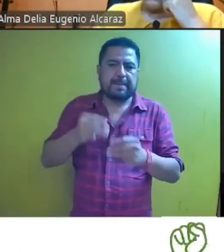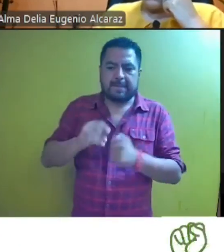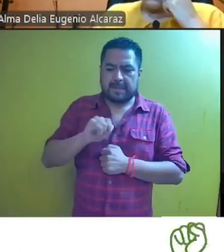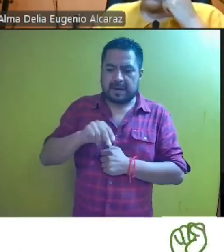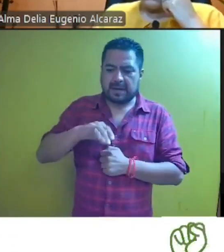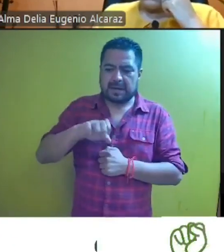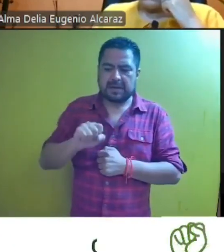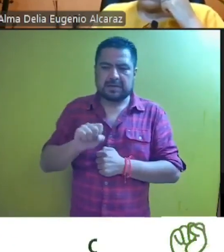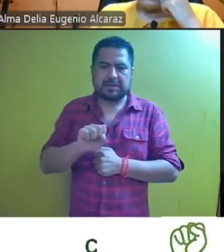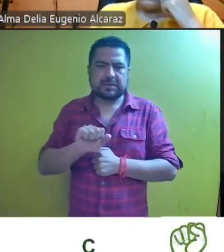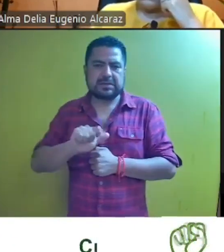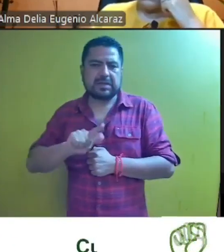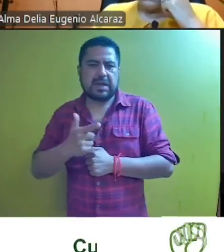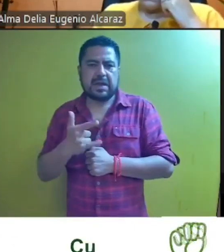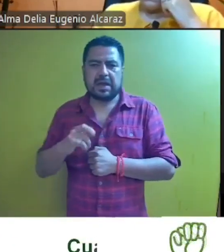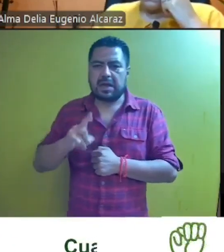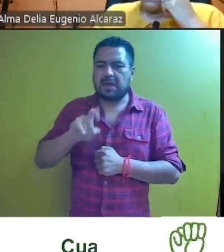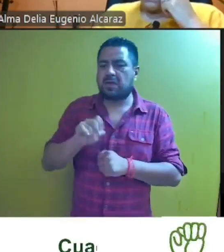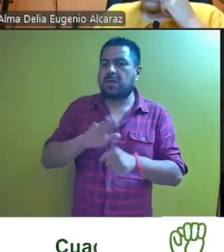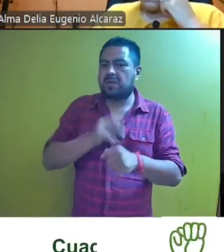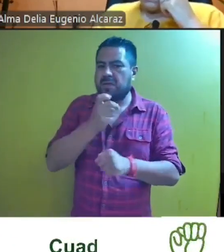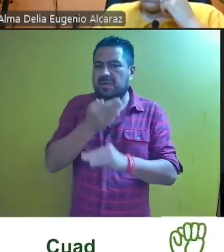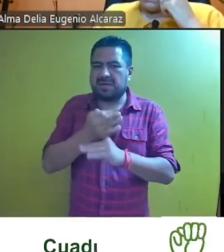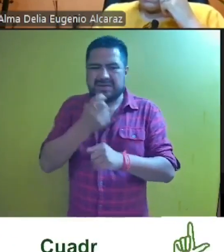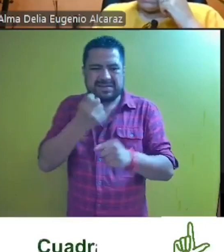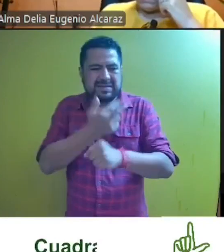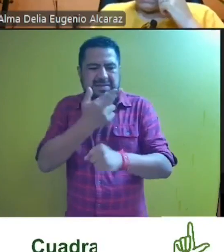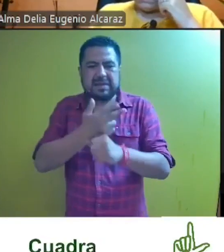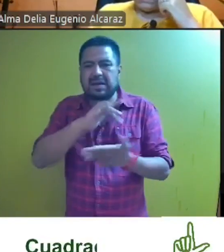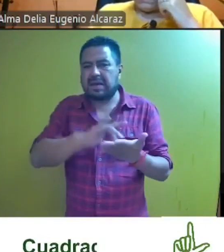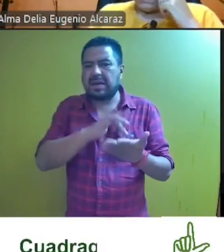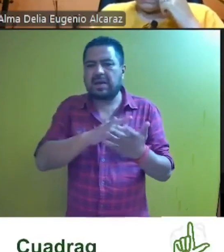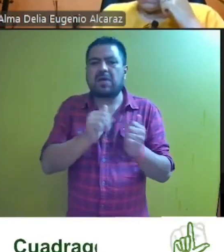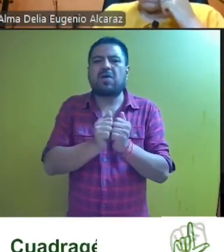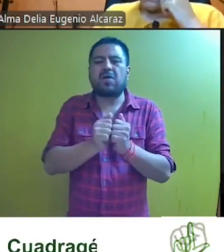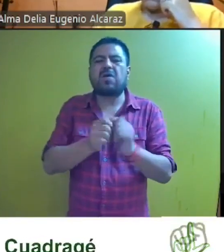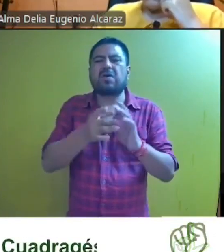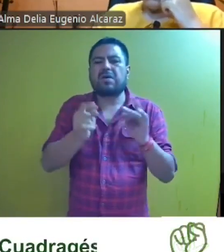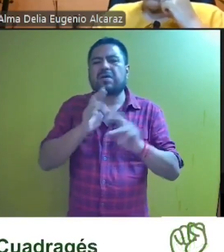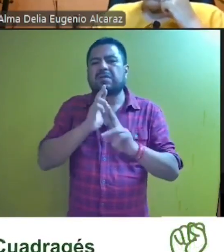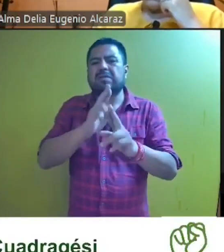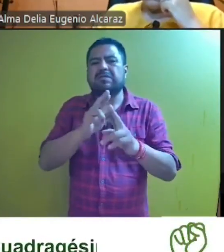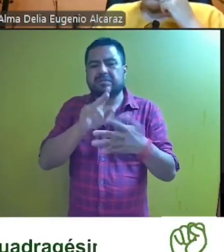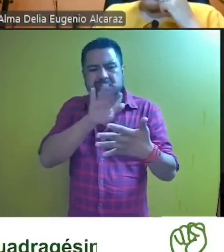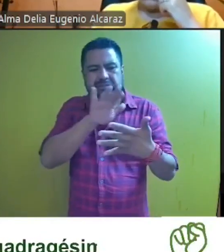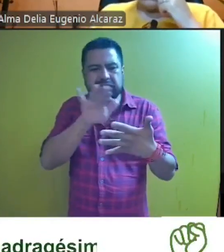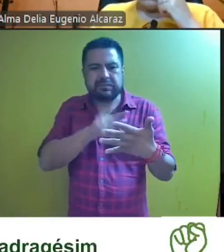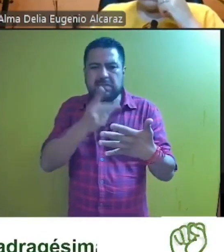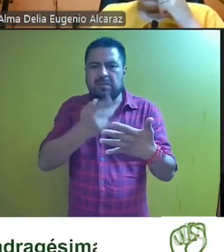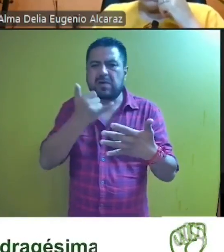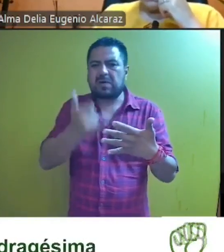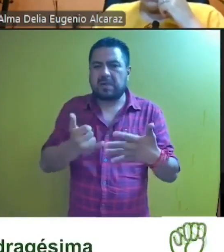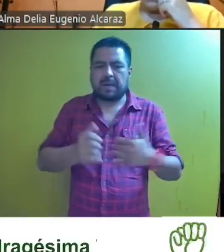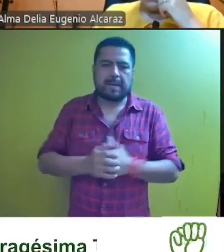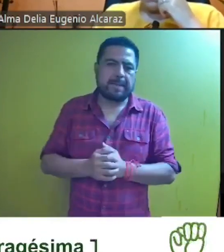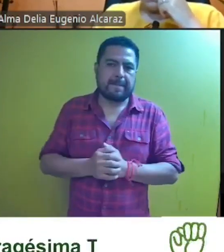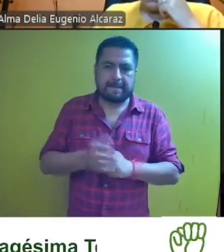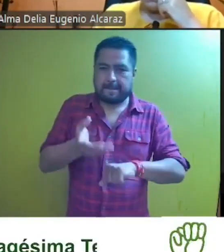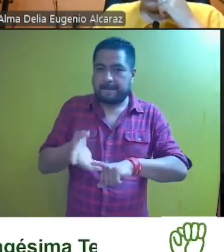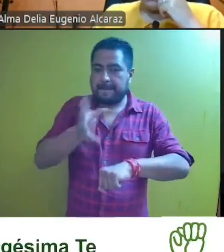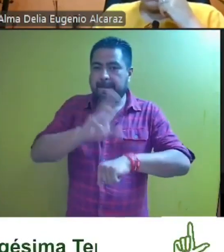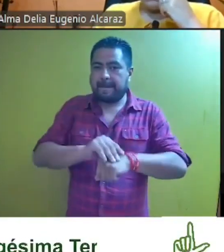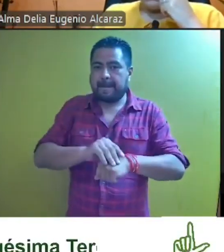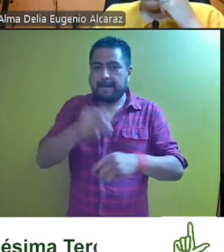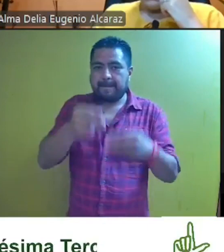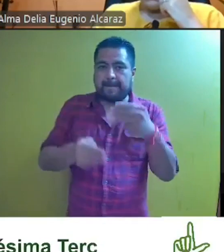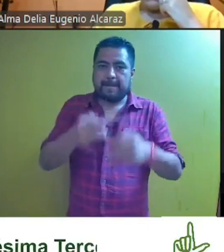Betancur Salgado. Por lo tanto, le solicito, secretario, nos apoye con la cuenta y los resolutivos del proyecto. Con su autorización,